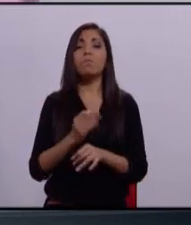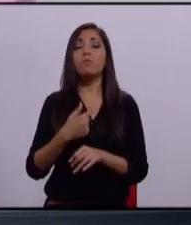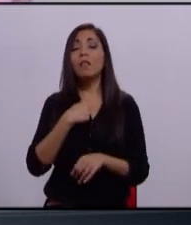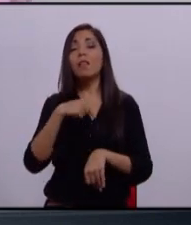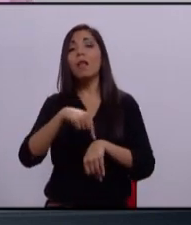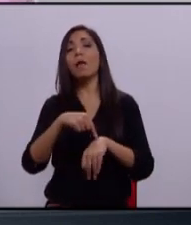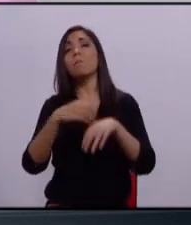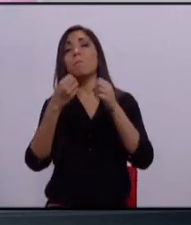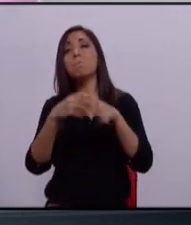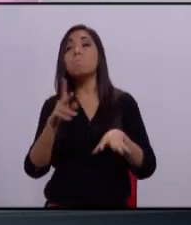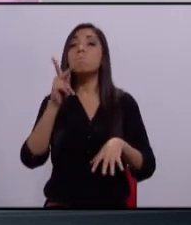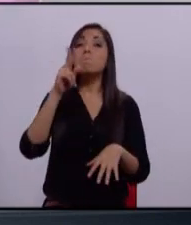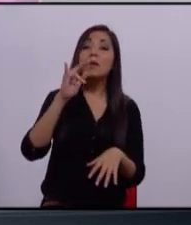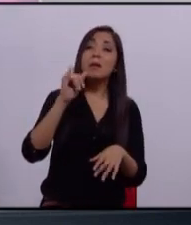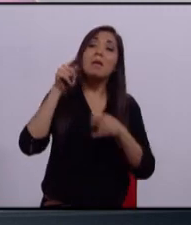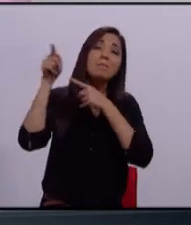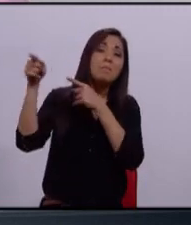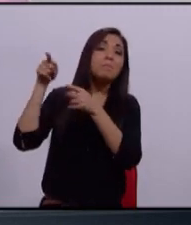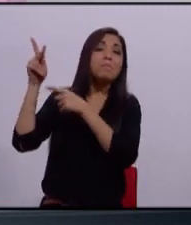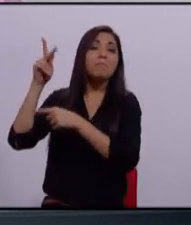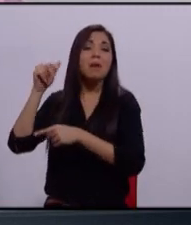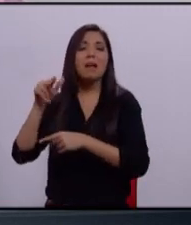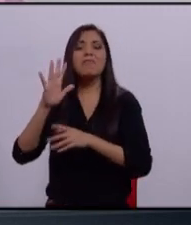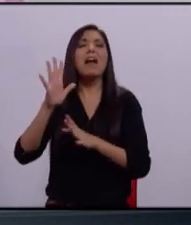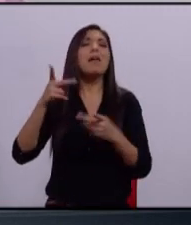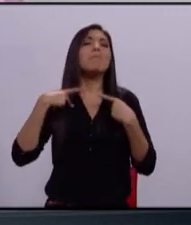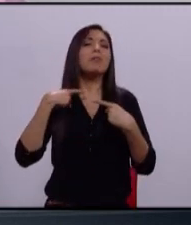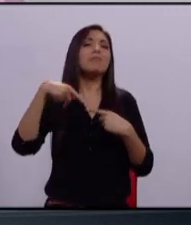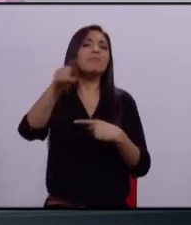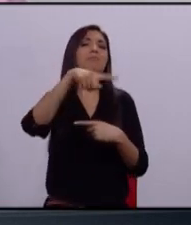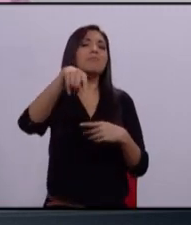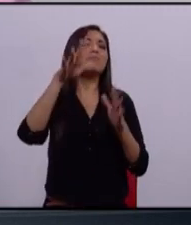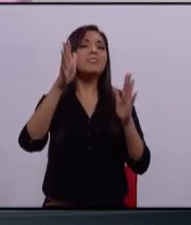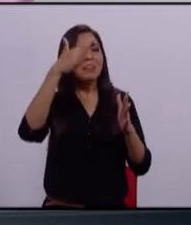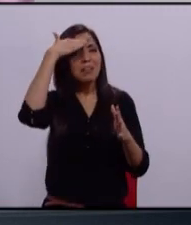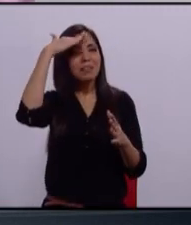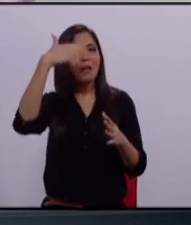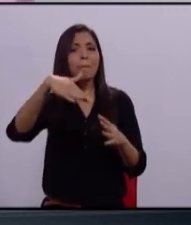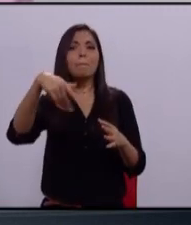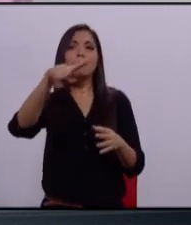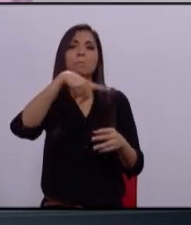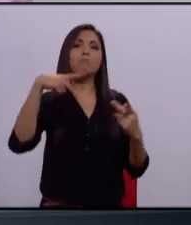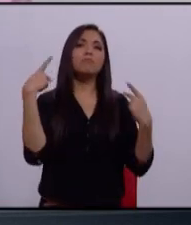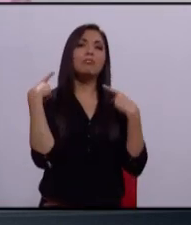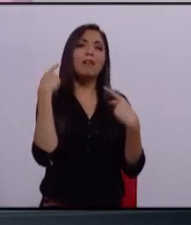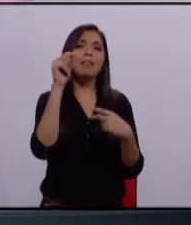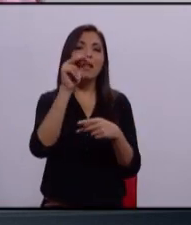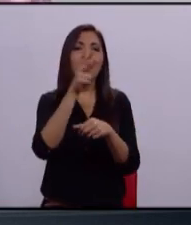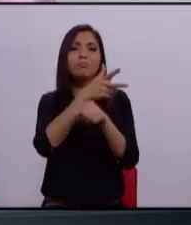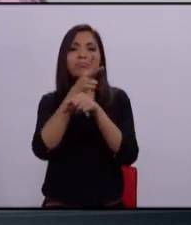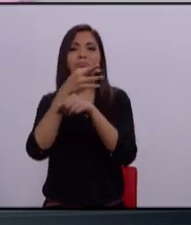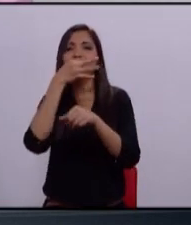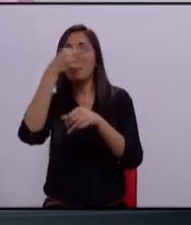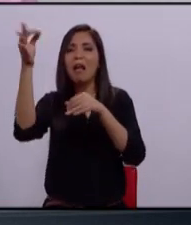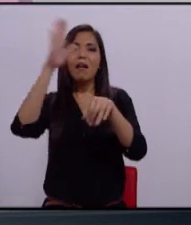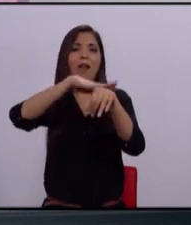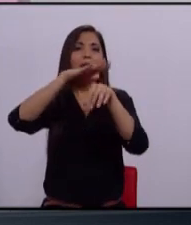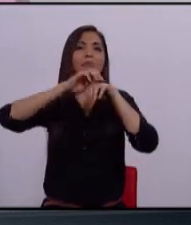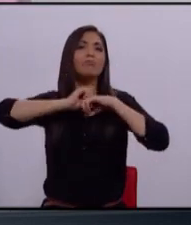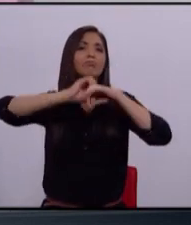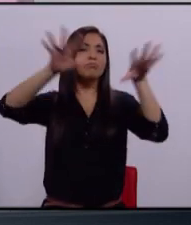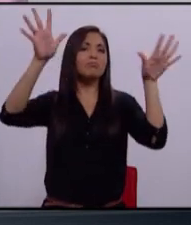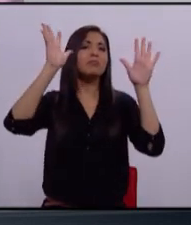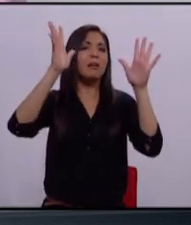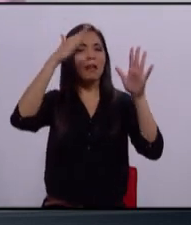tiempo hablando de PRI y PAN porque pues ya toda la gente lo sabe. Los medios se han dado la tarea de platicar a nivel nacional,